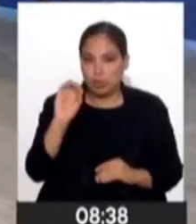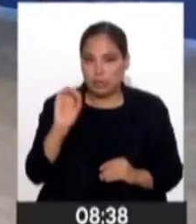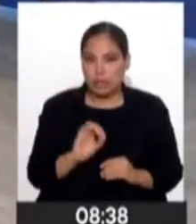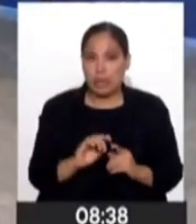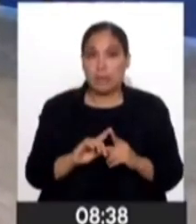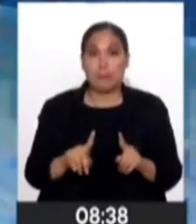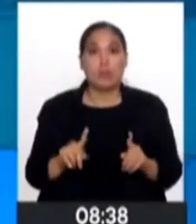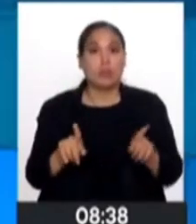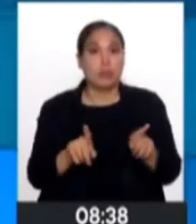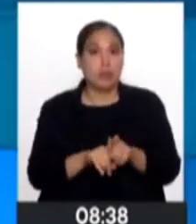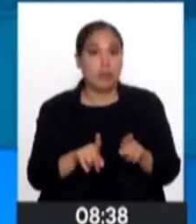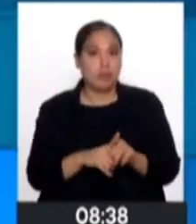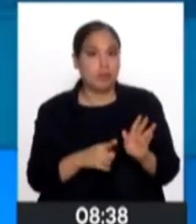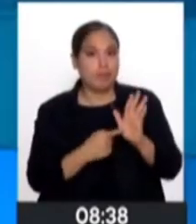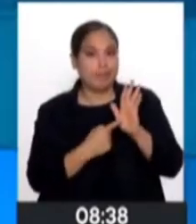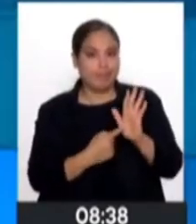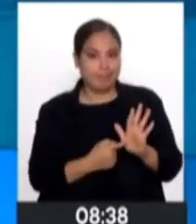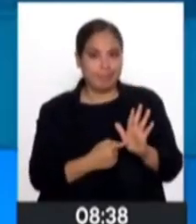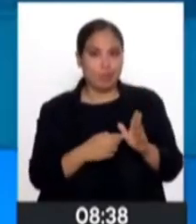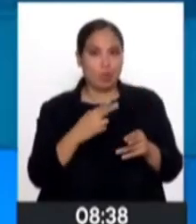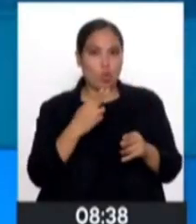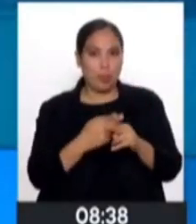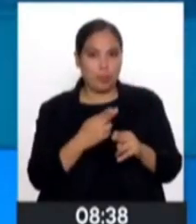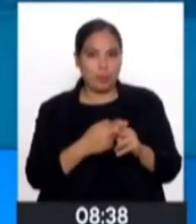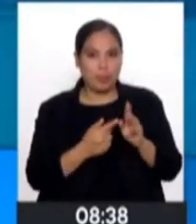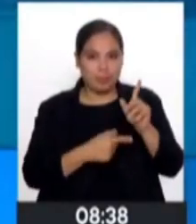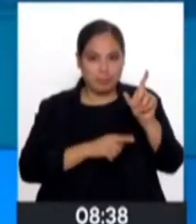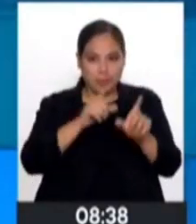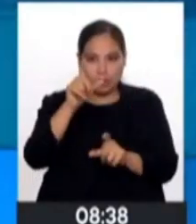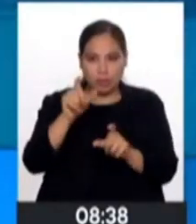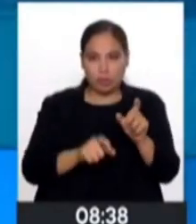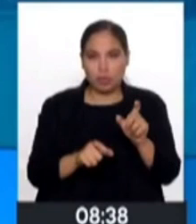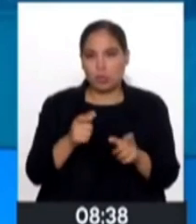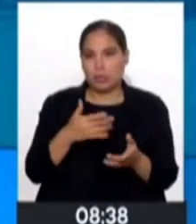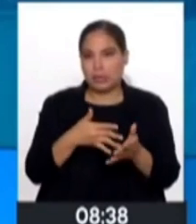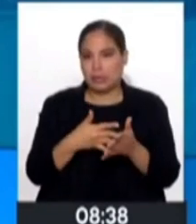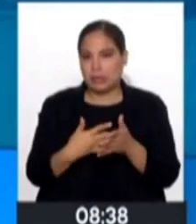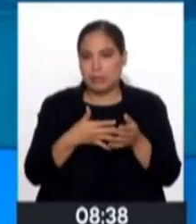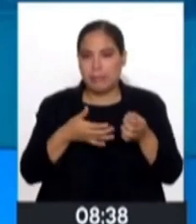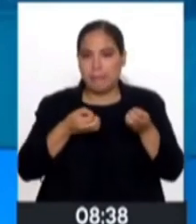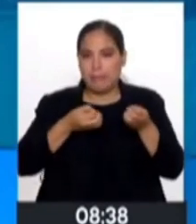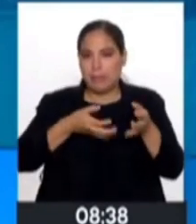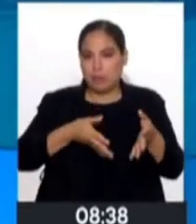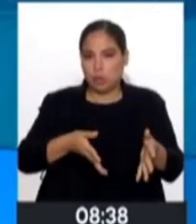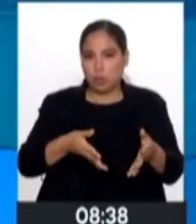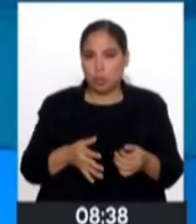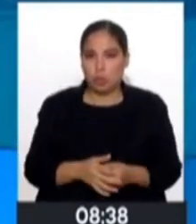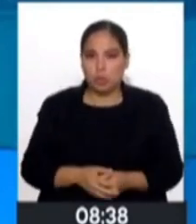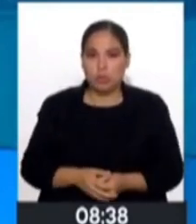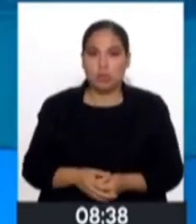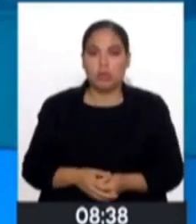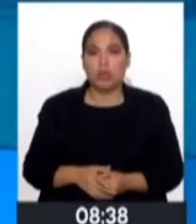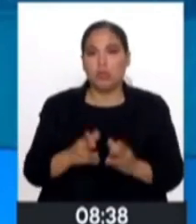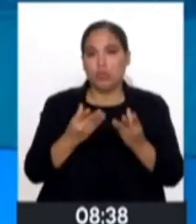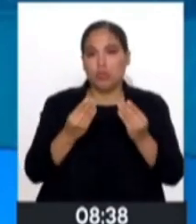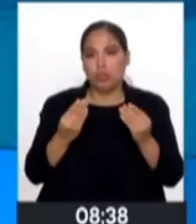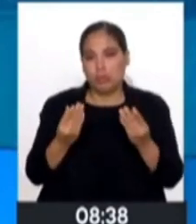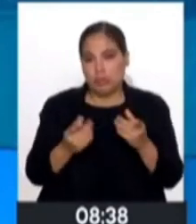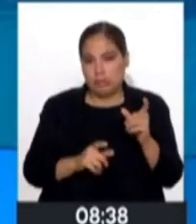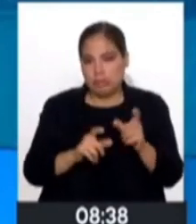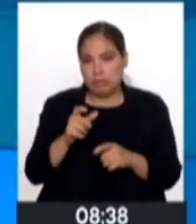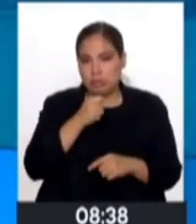rostro, un nombre y un apellido a estas personas que estaban en estado de abandono, muchos indigentes, con